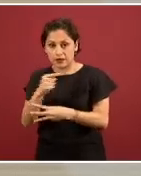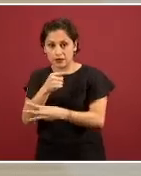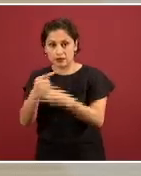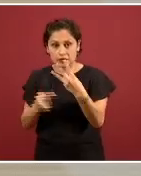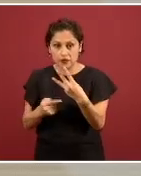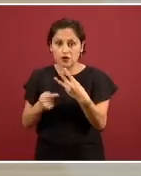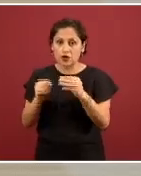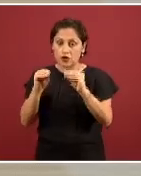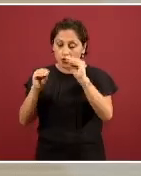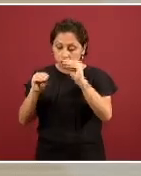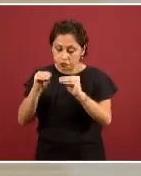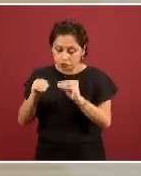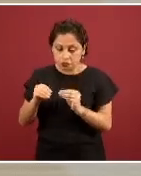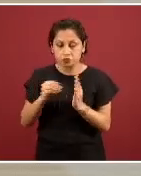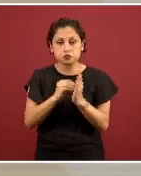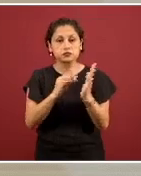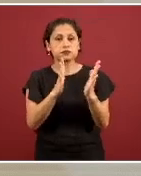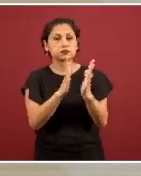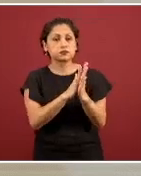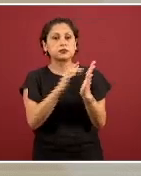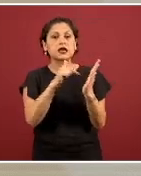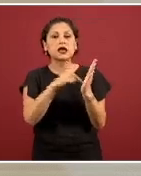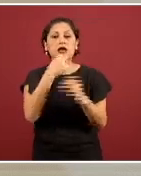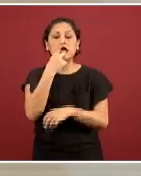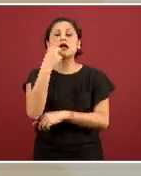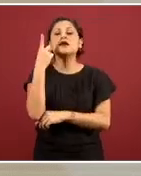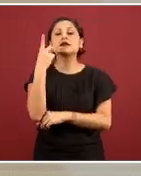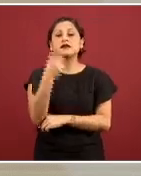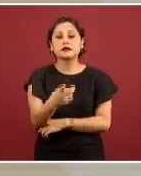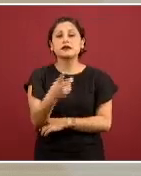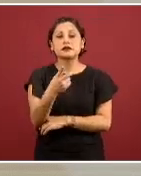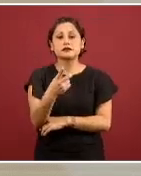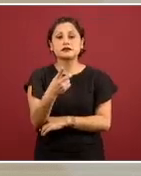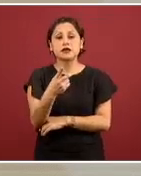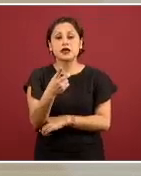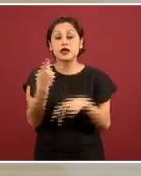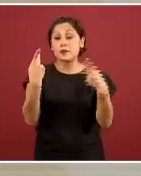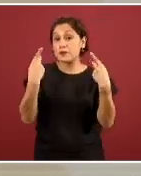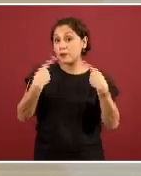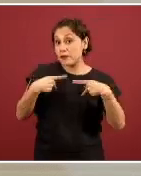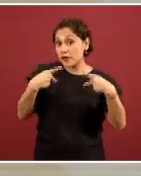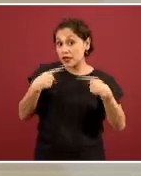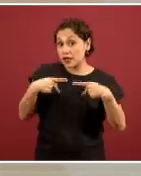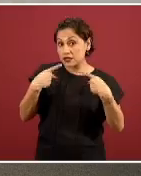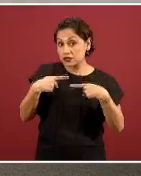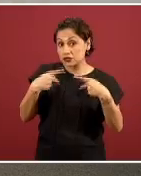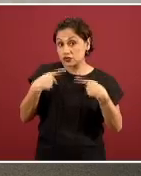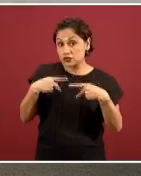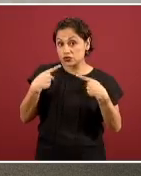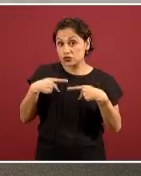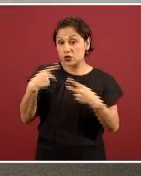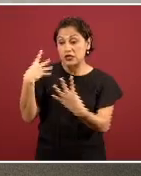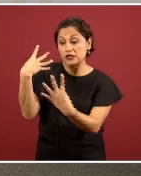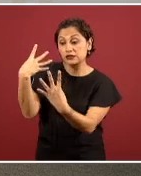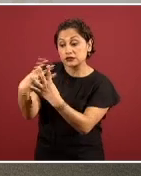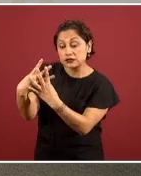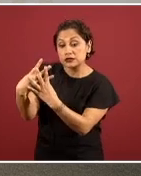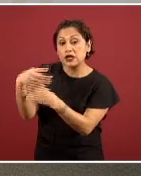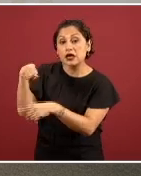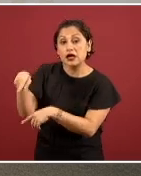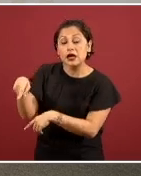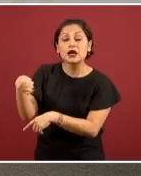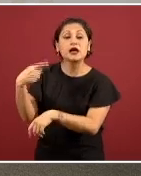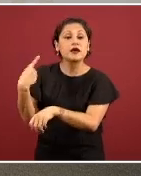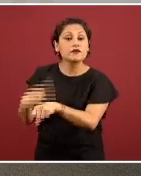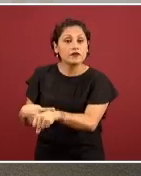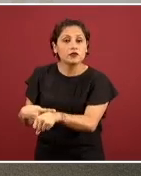es que se debe hacer el manejo de las personas que están privadas de su libertad en estos centros de